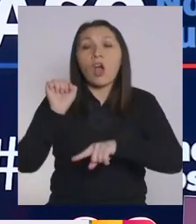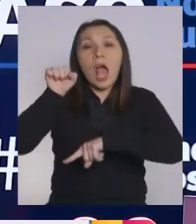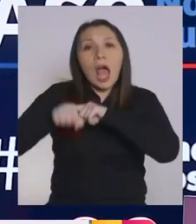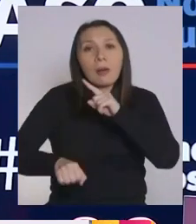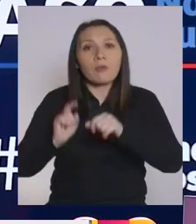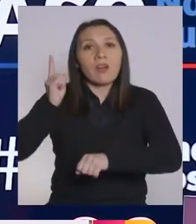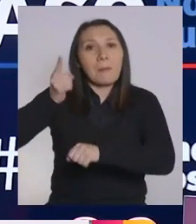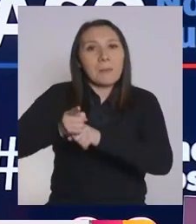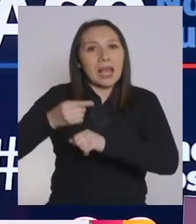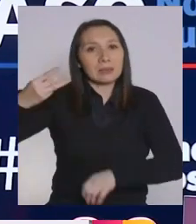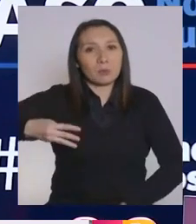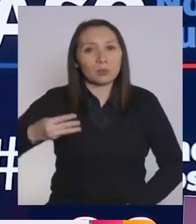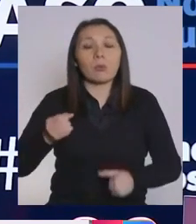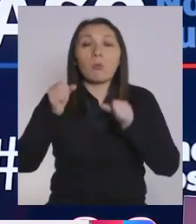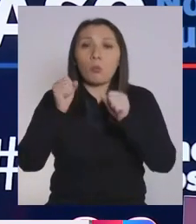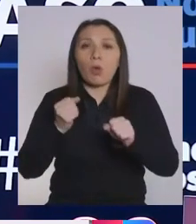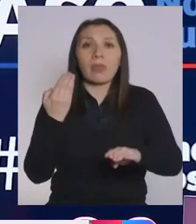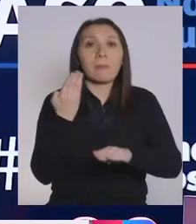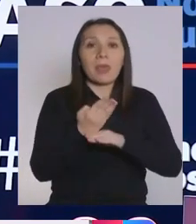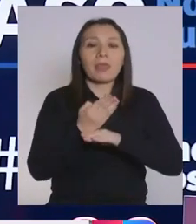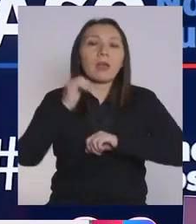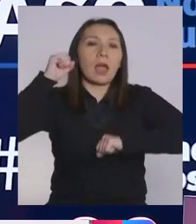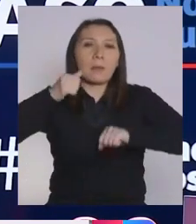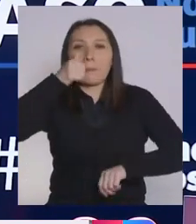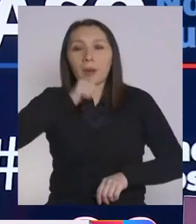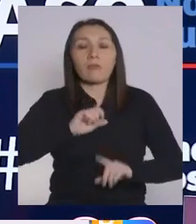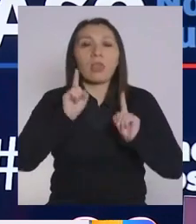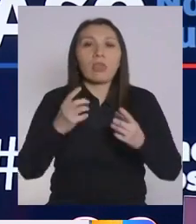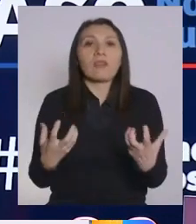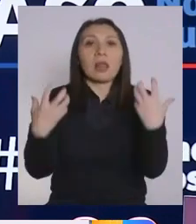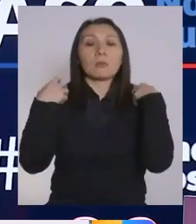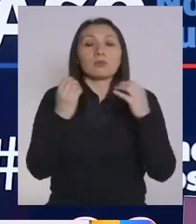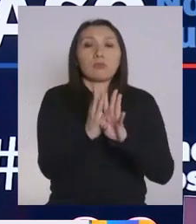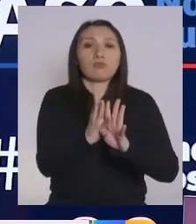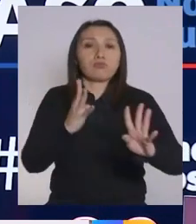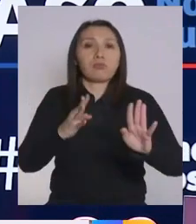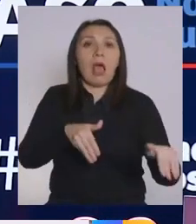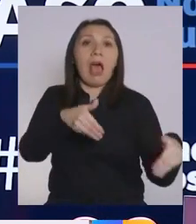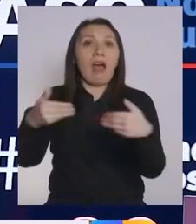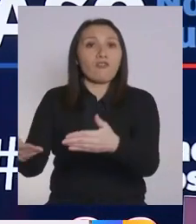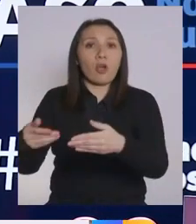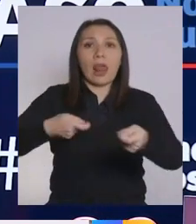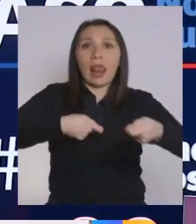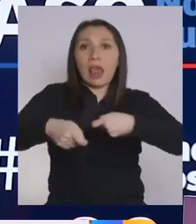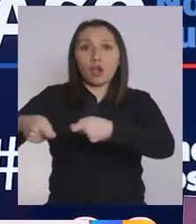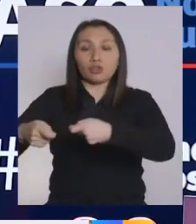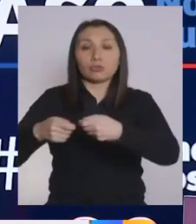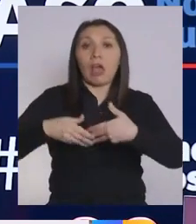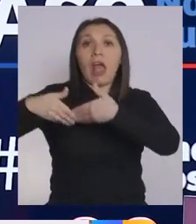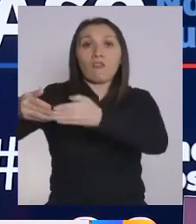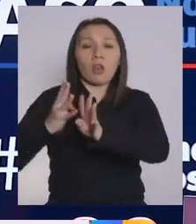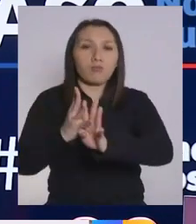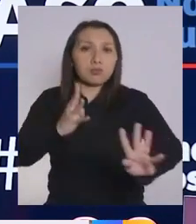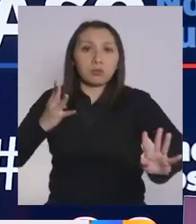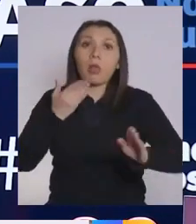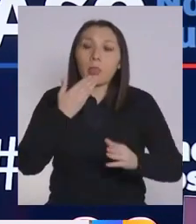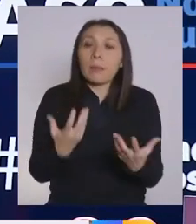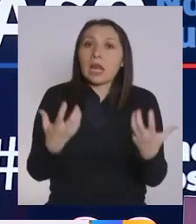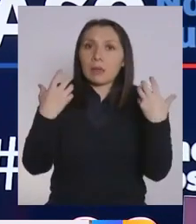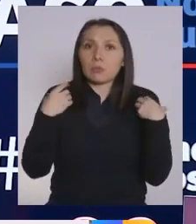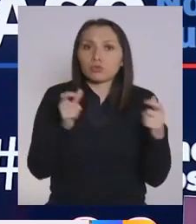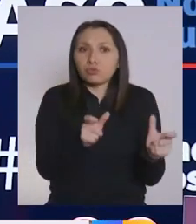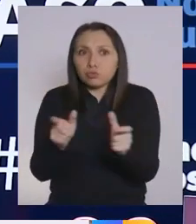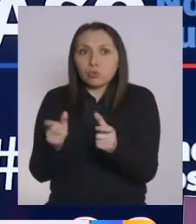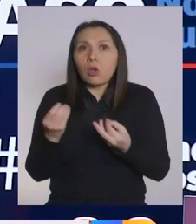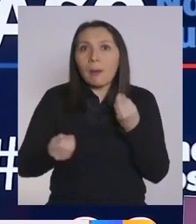ordenanza la próxima semana para poder exigir a los privados, por ejemplo, que se hagan cargo de la fila que hay fuera de su recinto, porque ellos también tienen que hacerse cargo de